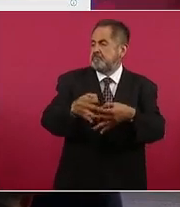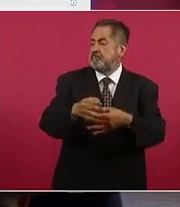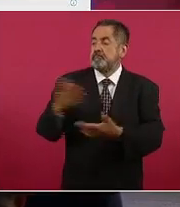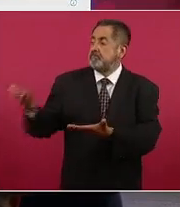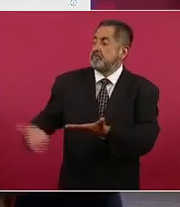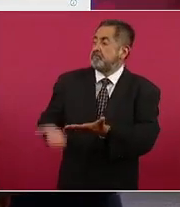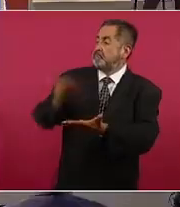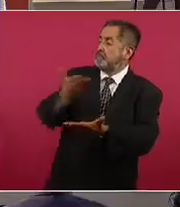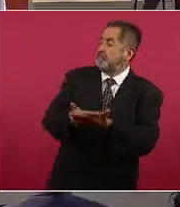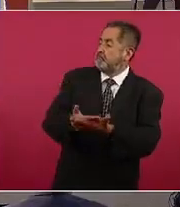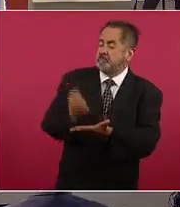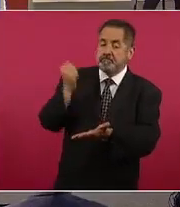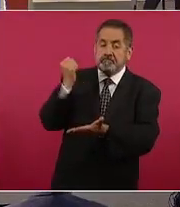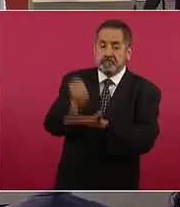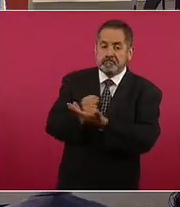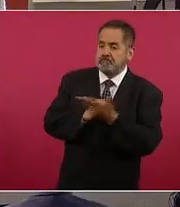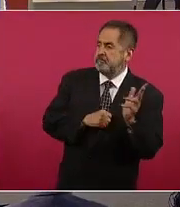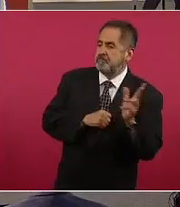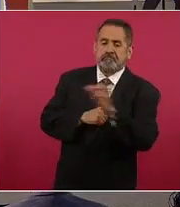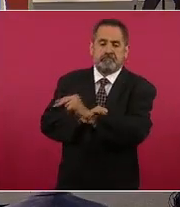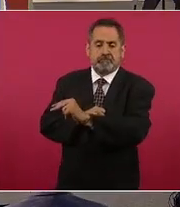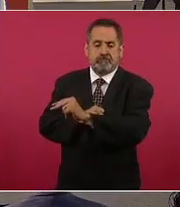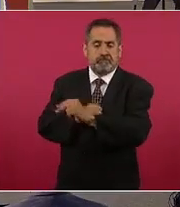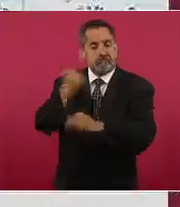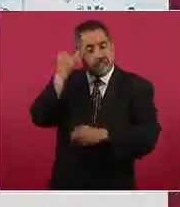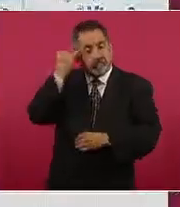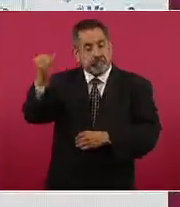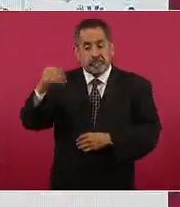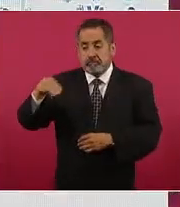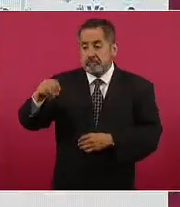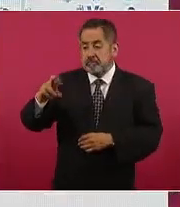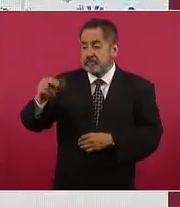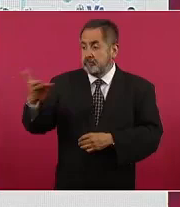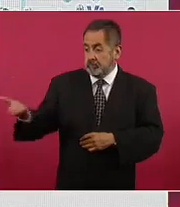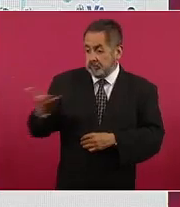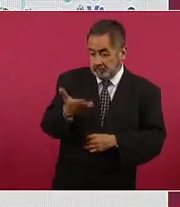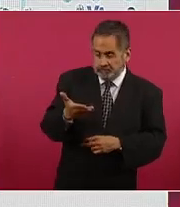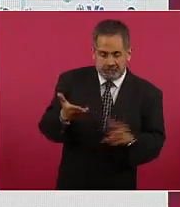de reforma planteada por Morena y sus aliados